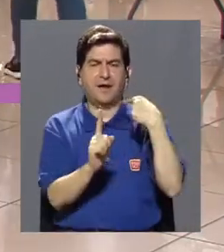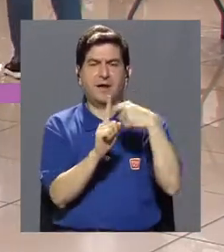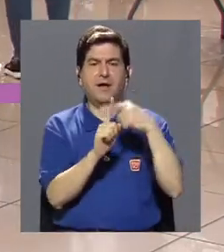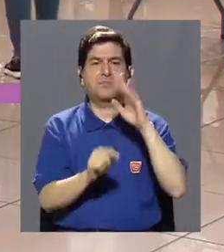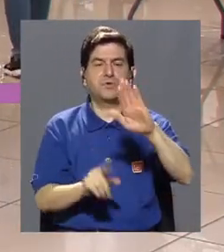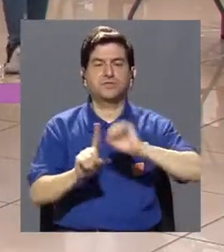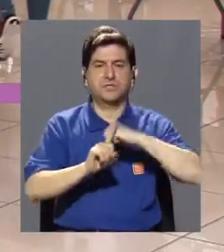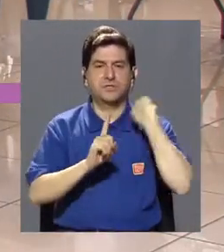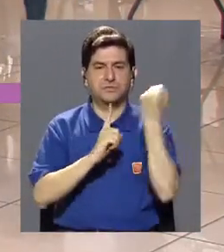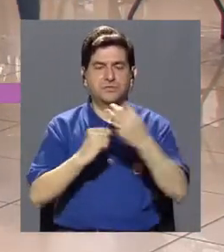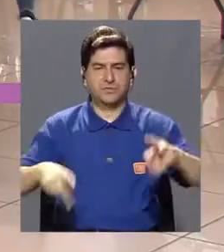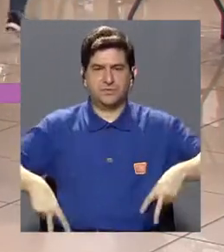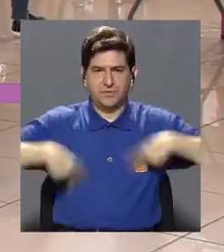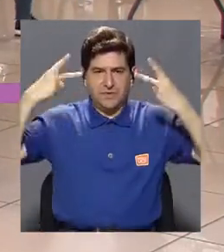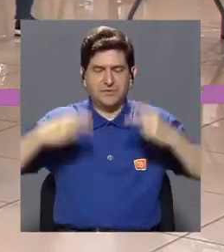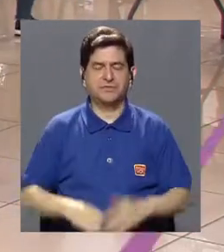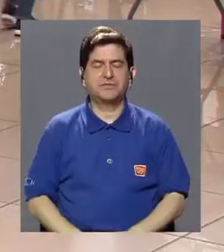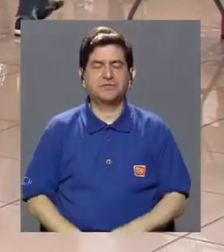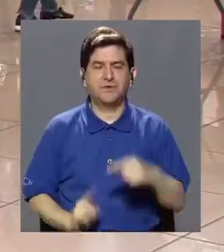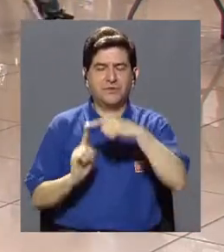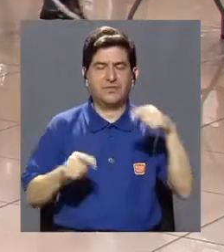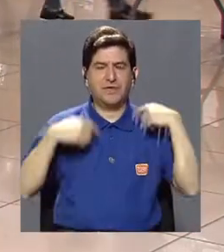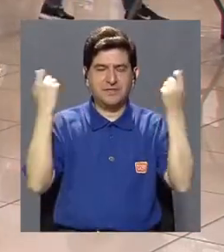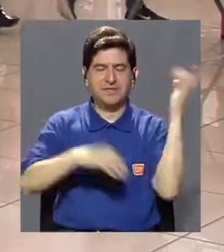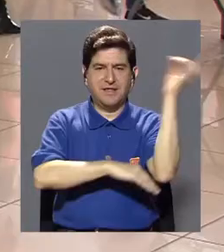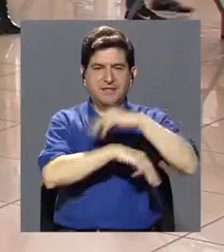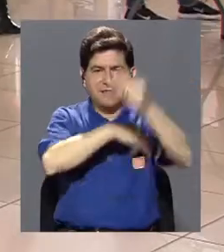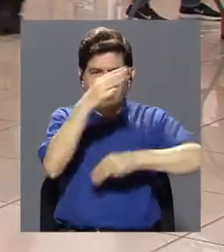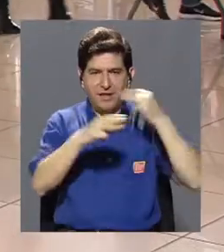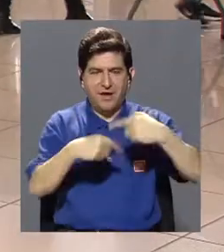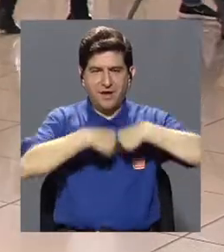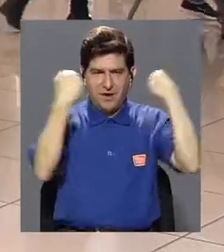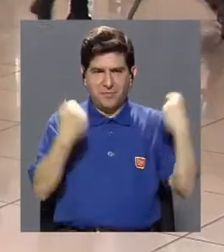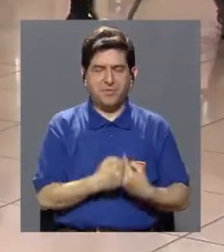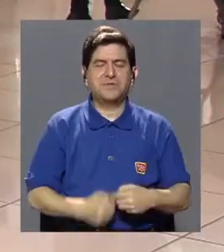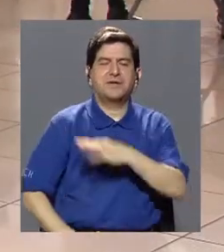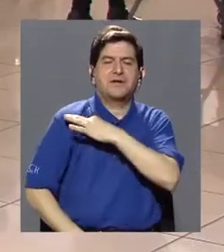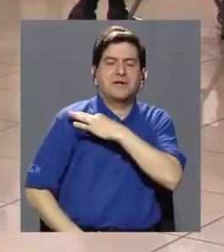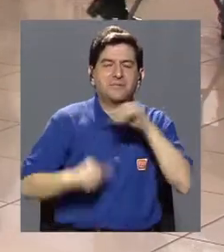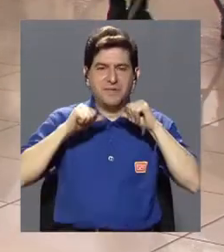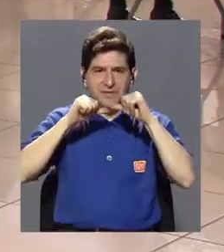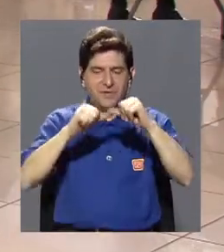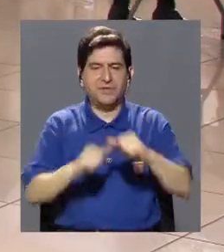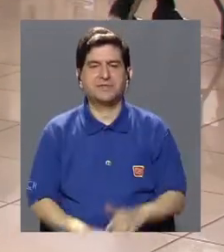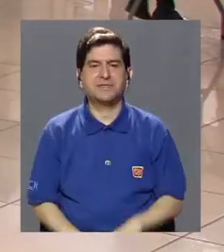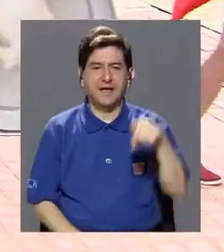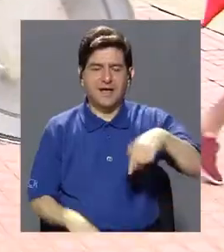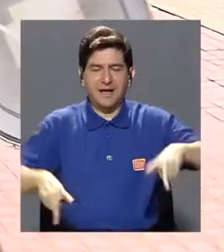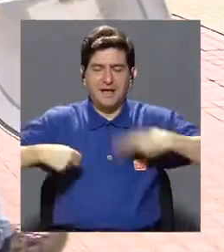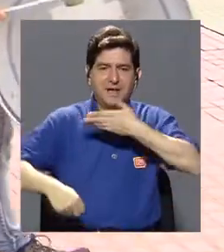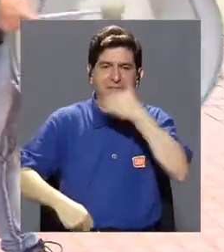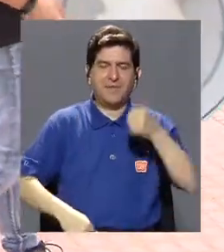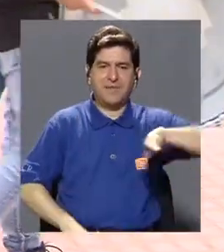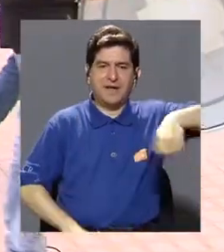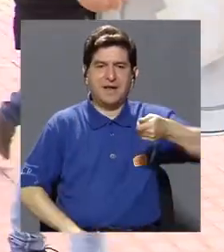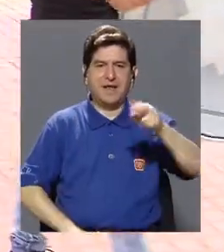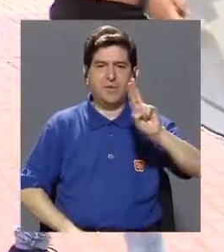vida. Desde la Feria del Día Mundial del Corazón, le invito a que continúe con Más de Vivir Mejor por Canal UCR.